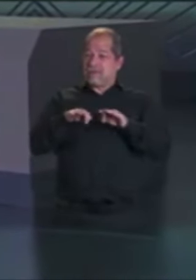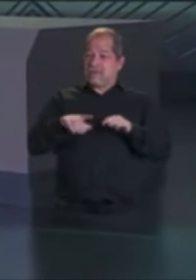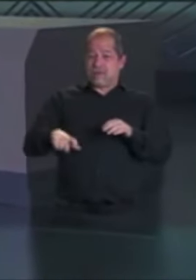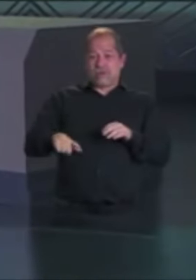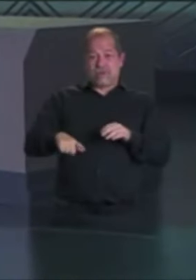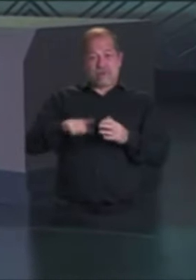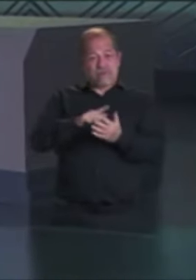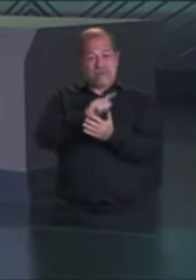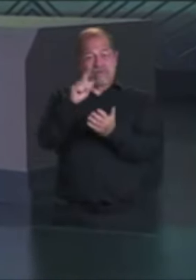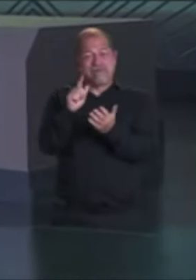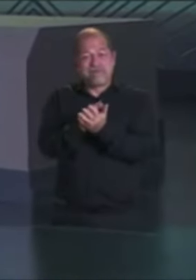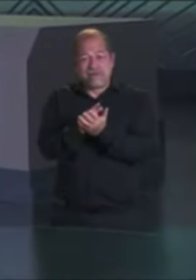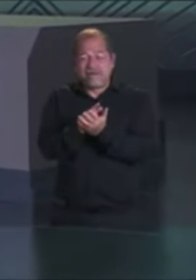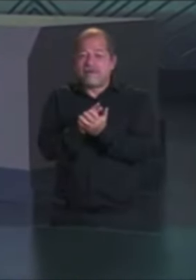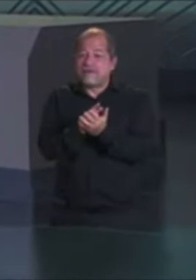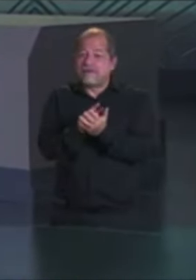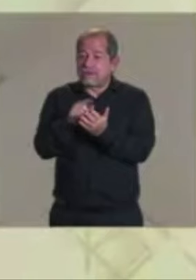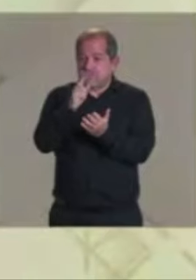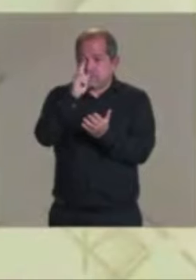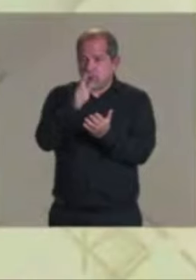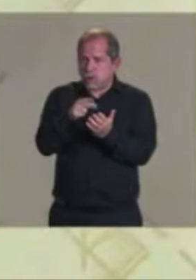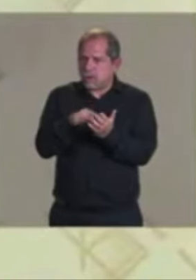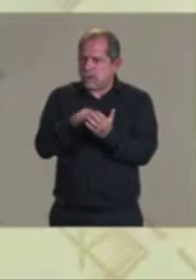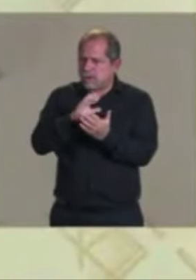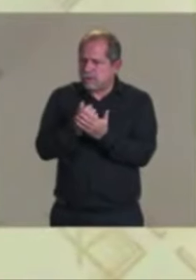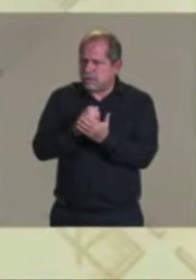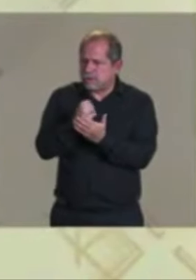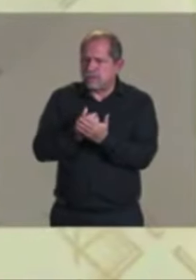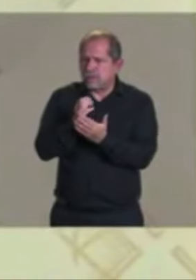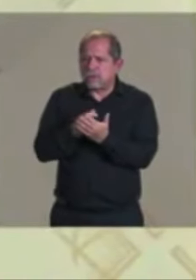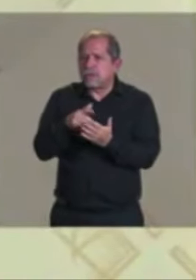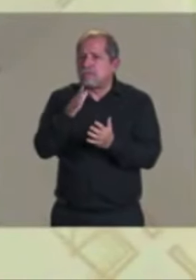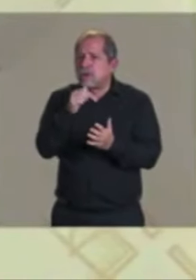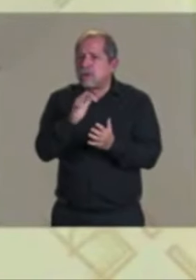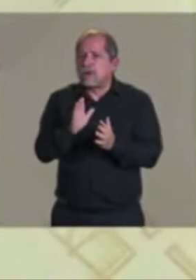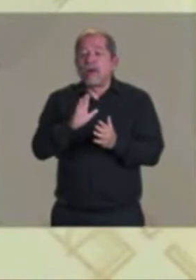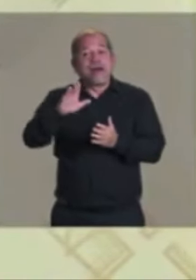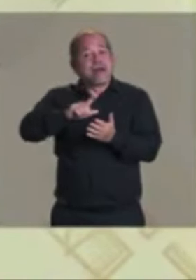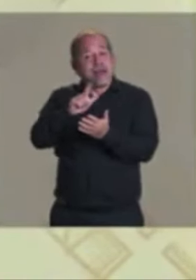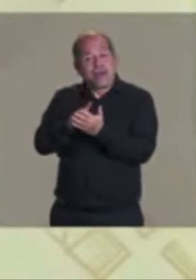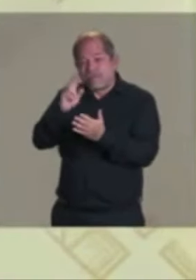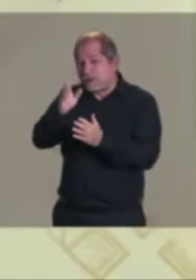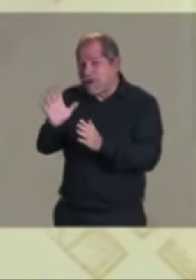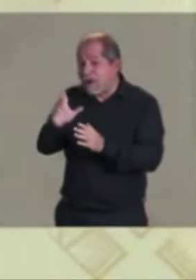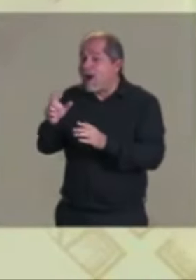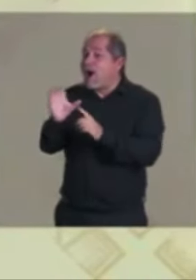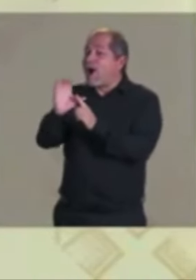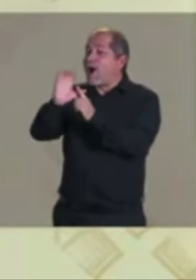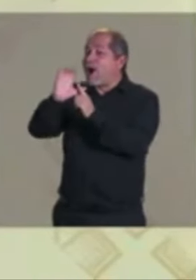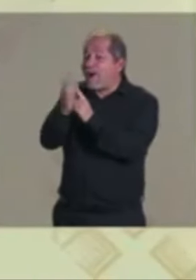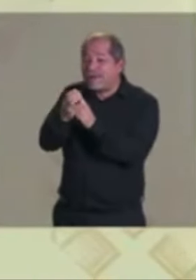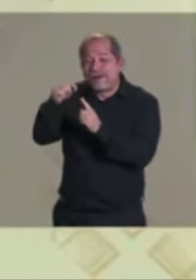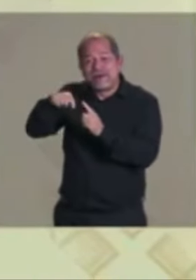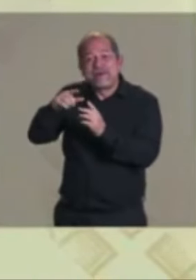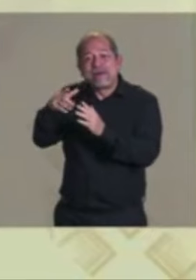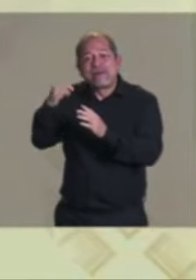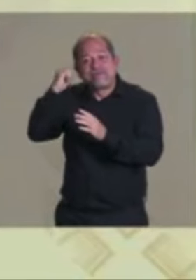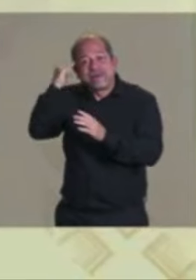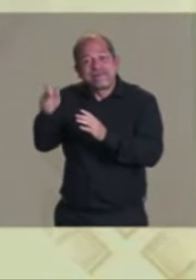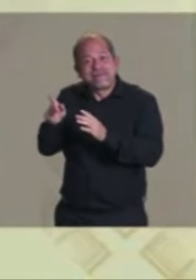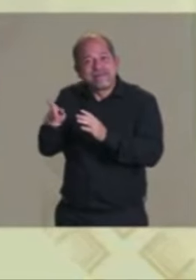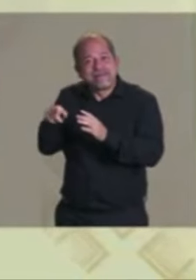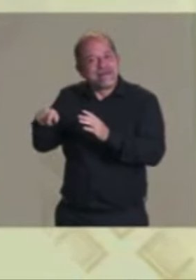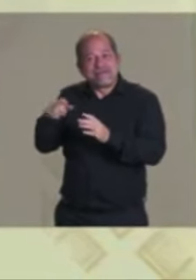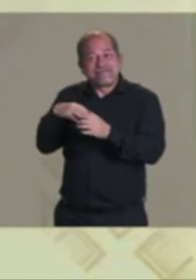adquisiciones. No es ilegal porque los contratos no fueron con la Comisión de Pueblos Indígenas. Esa es la realidad. Miente porque ella